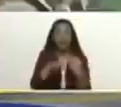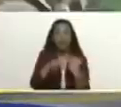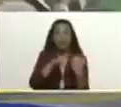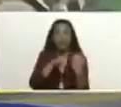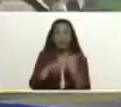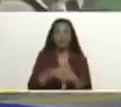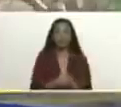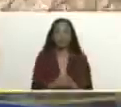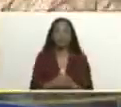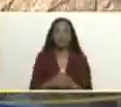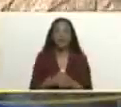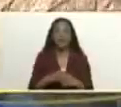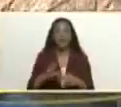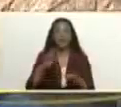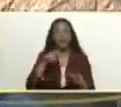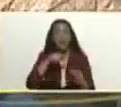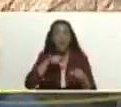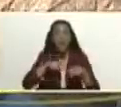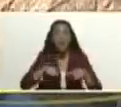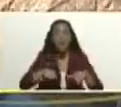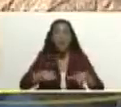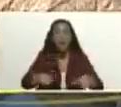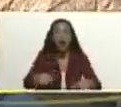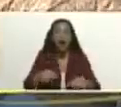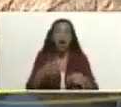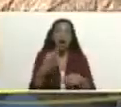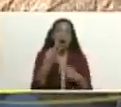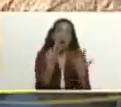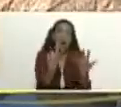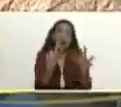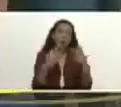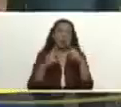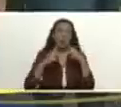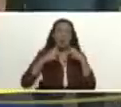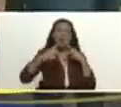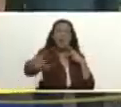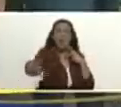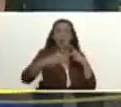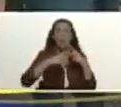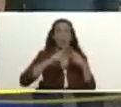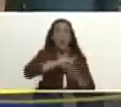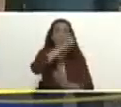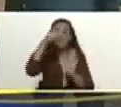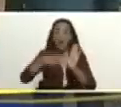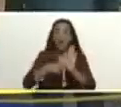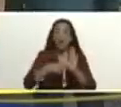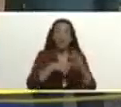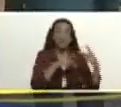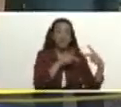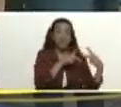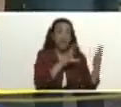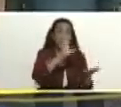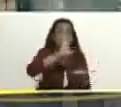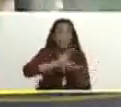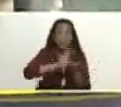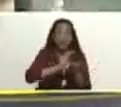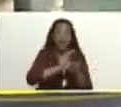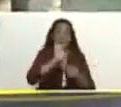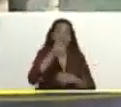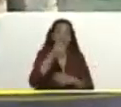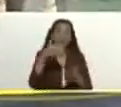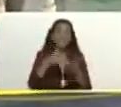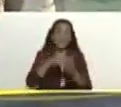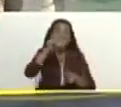Carlos, el canal de la Yaguara, más o menos de 8 kilómetros que atraviesa toda la ciudad y que podría afectar unas 10 mil